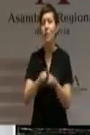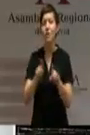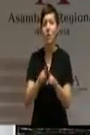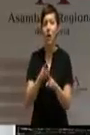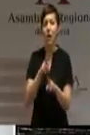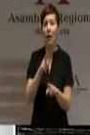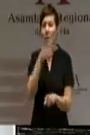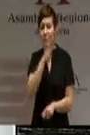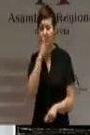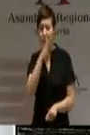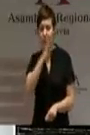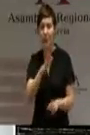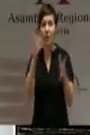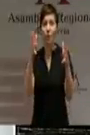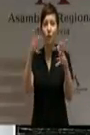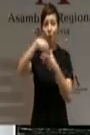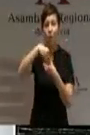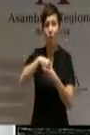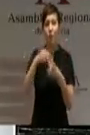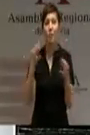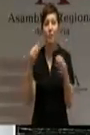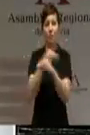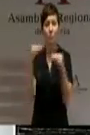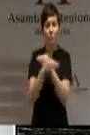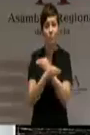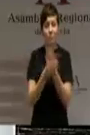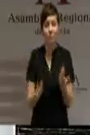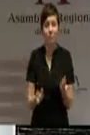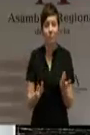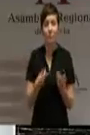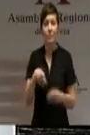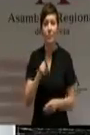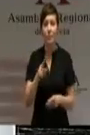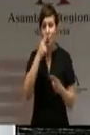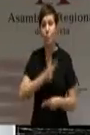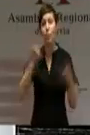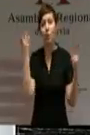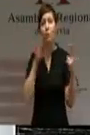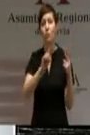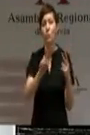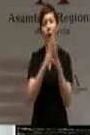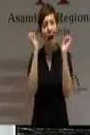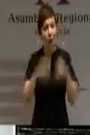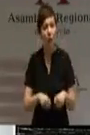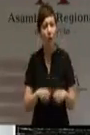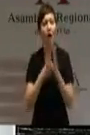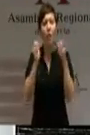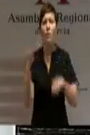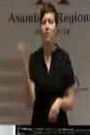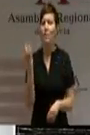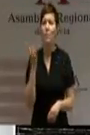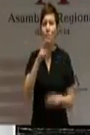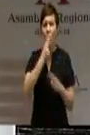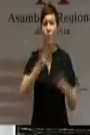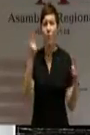entendemos que la disensión también en el consejo de Gobierno no corresponde publicarla. ¿Pero los acuerdos? ¿Por qué se ocultan los acuerdos